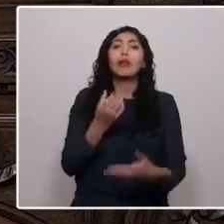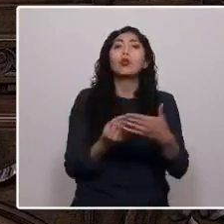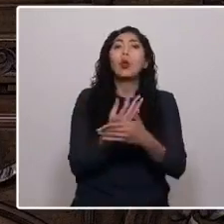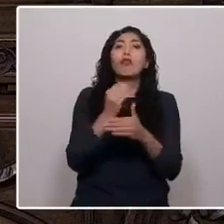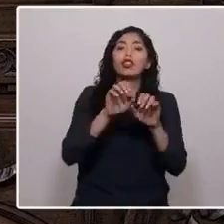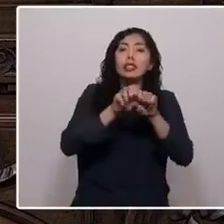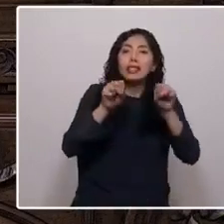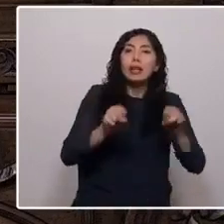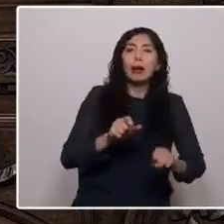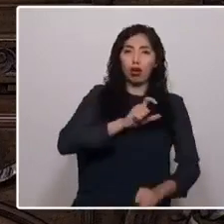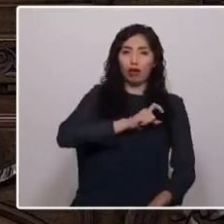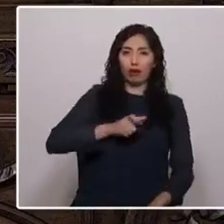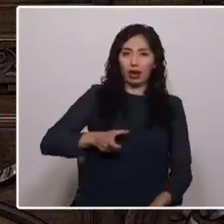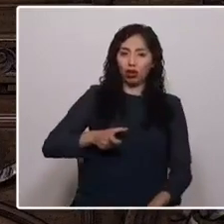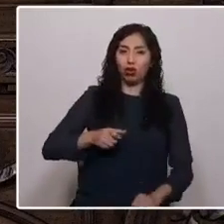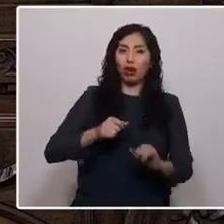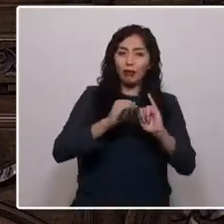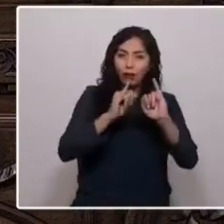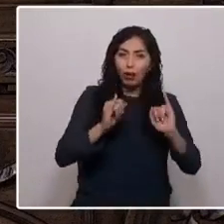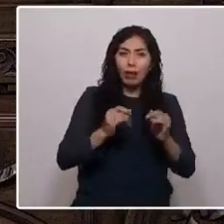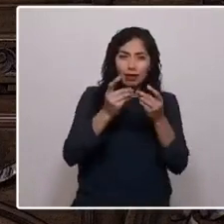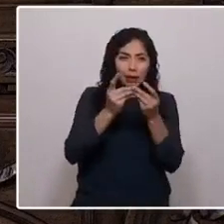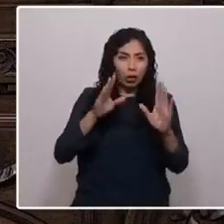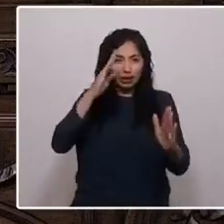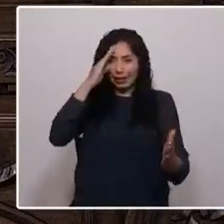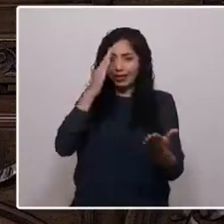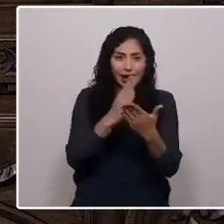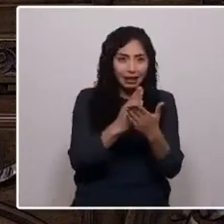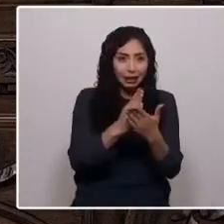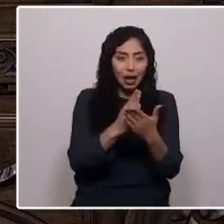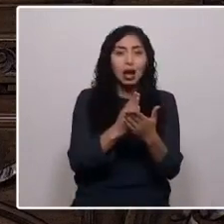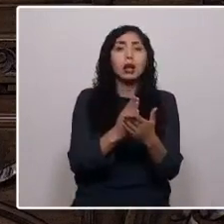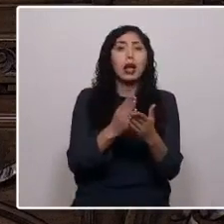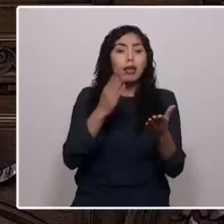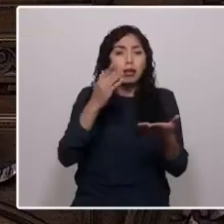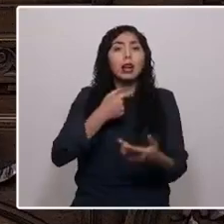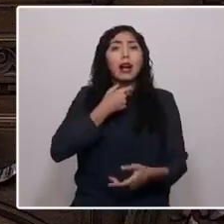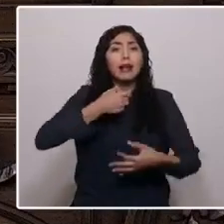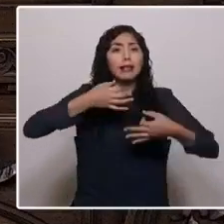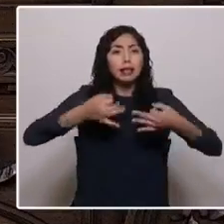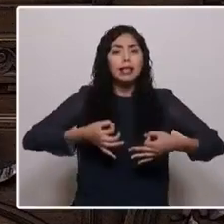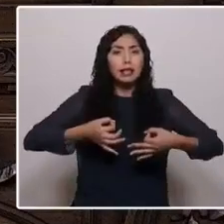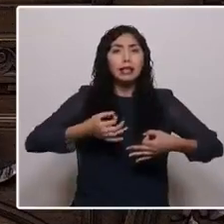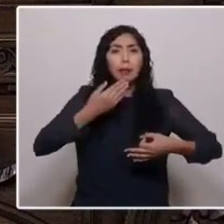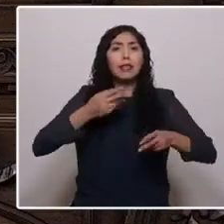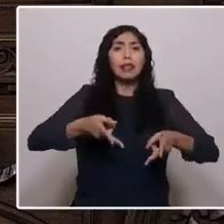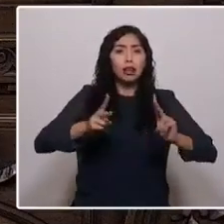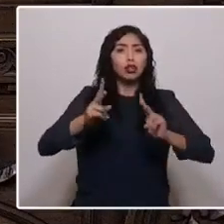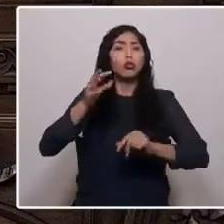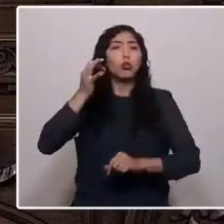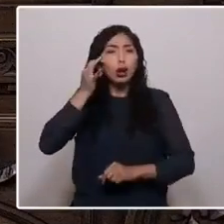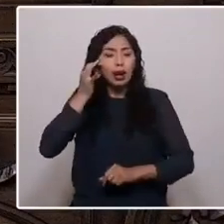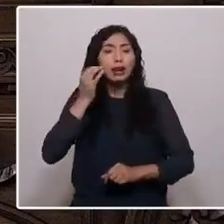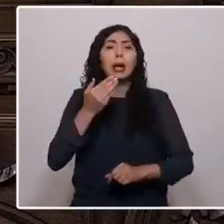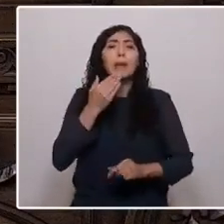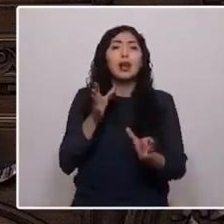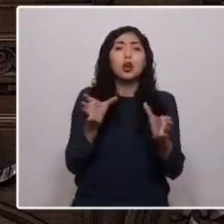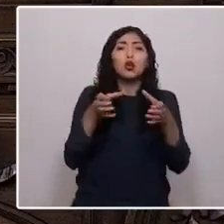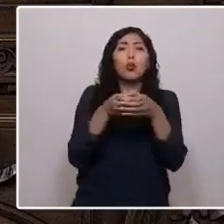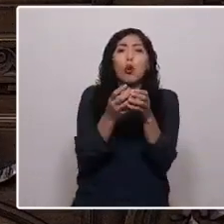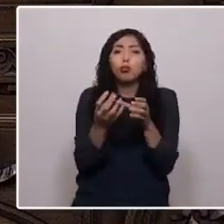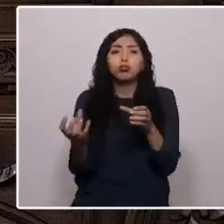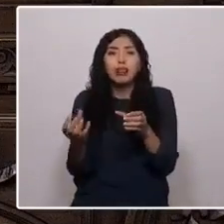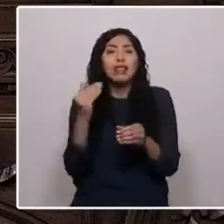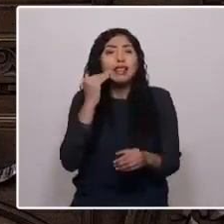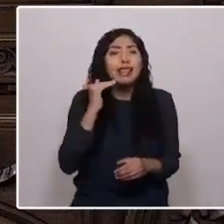y mecanismo de democracia directa, que garantice el ejercicio pleno de los derechos de las mujeres, de las disidencias, de niños,